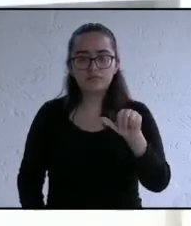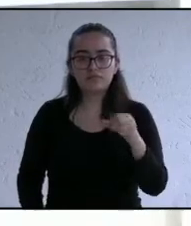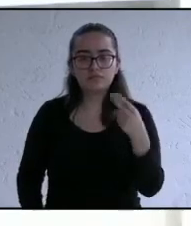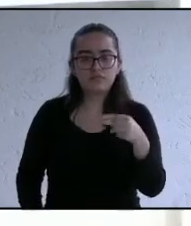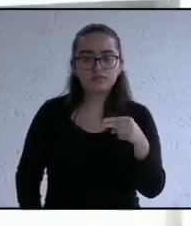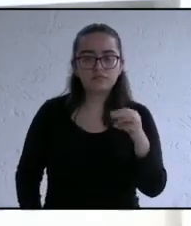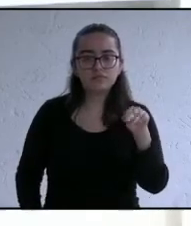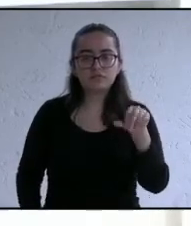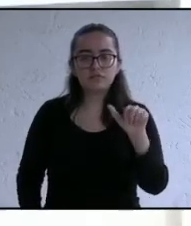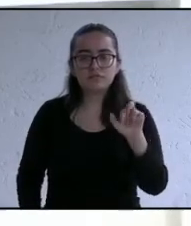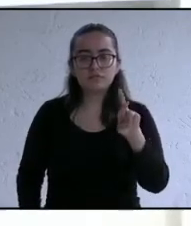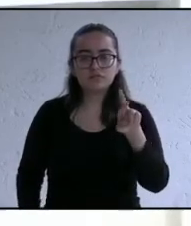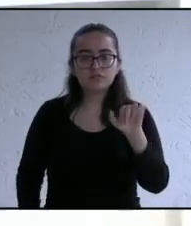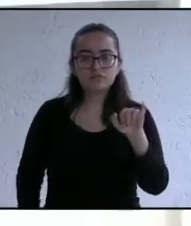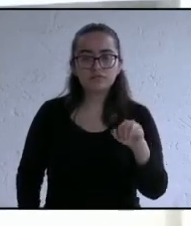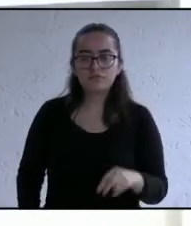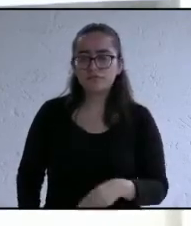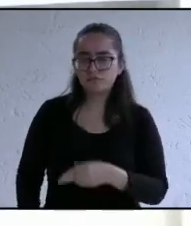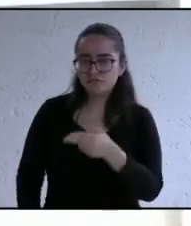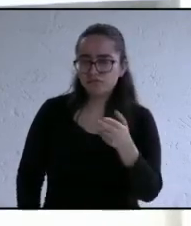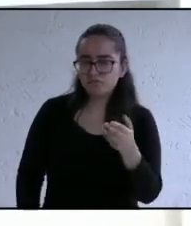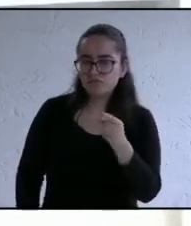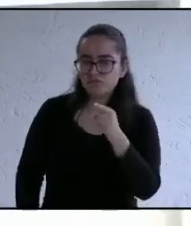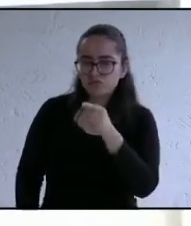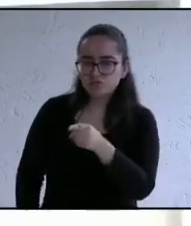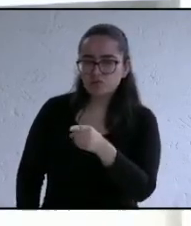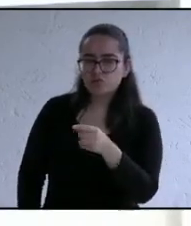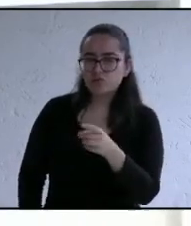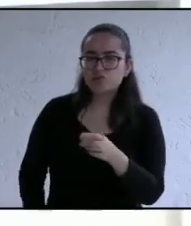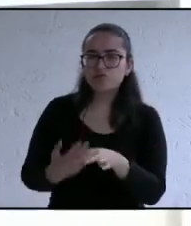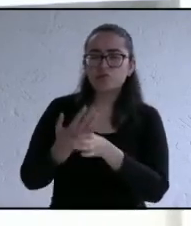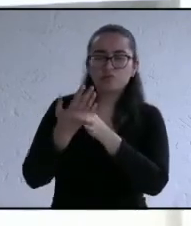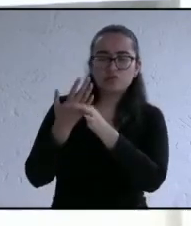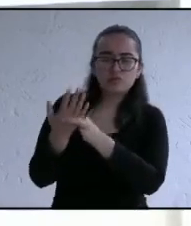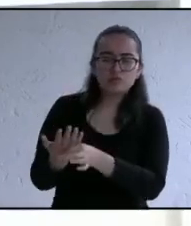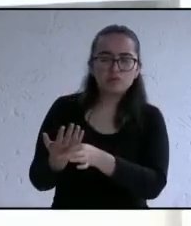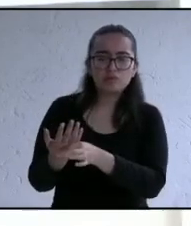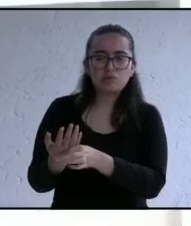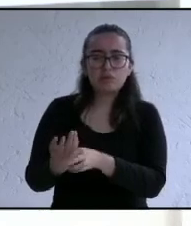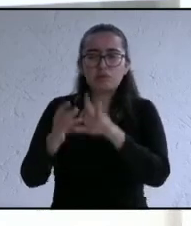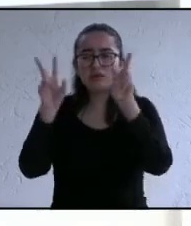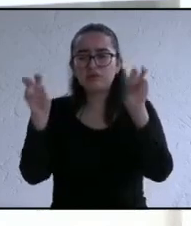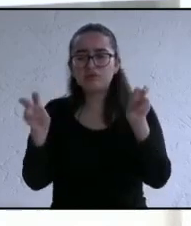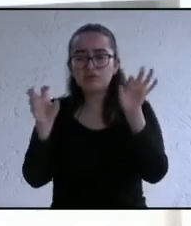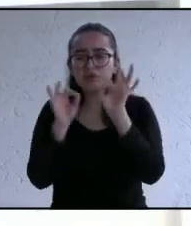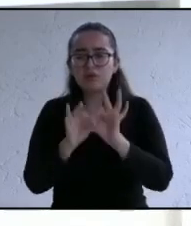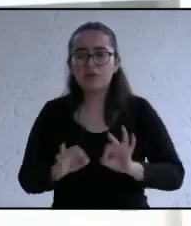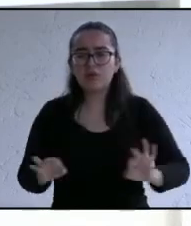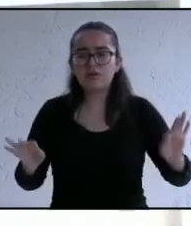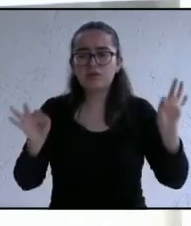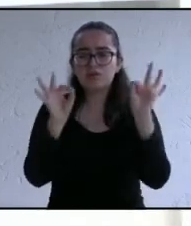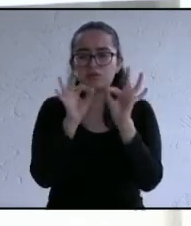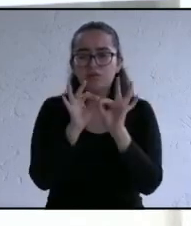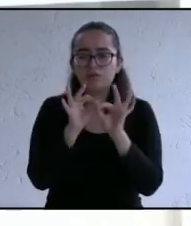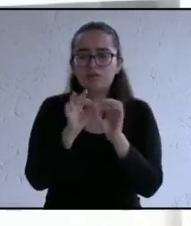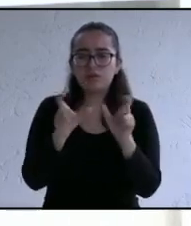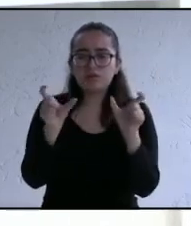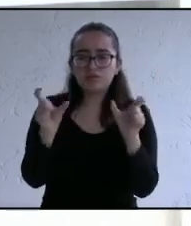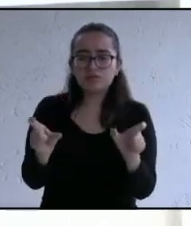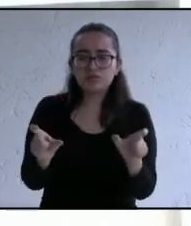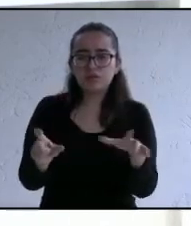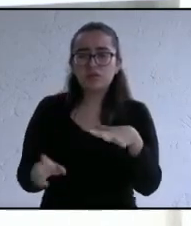candidata usted mencionó que uno de los temas principales para combatir precisamente el tema la inseguridad